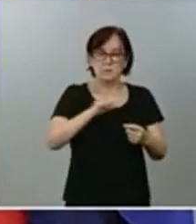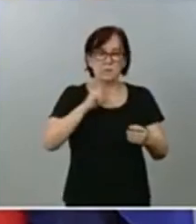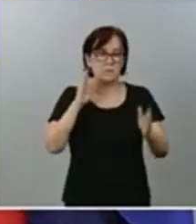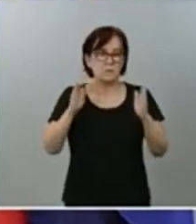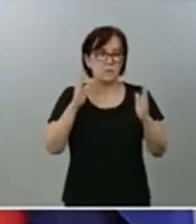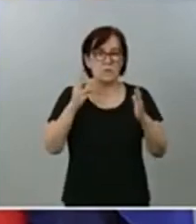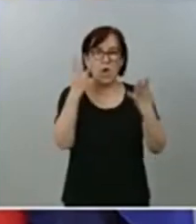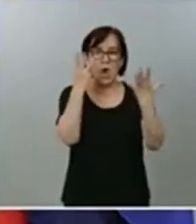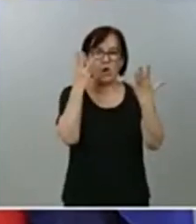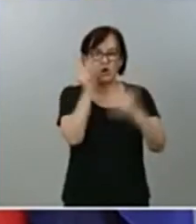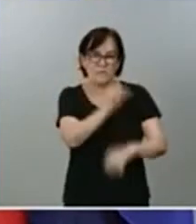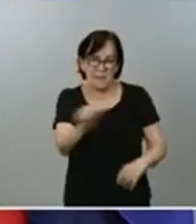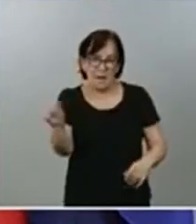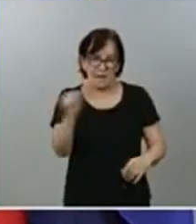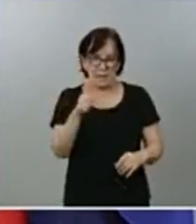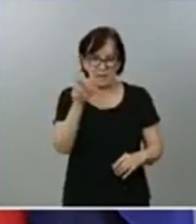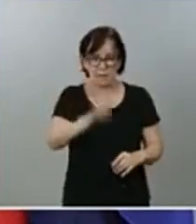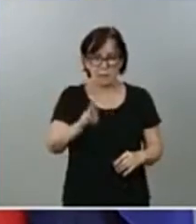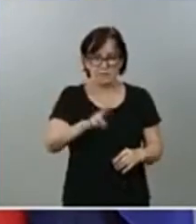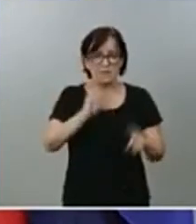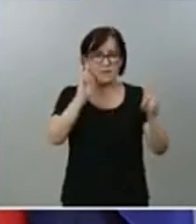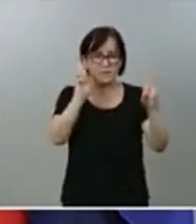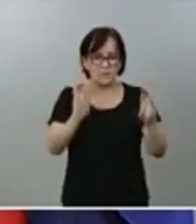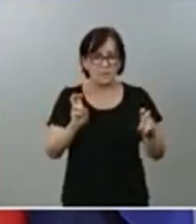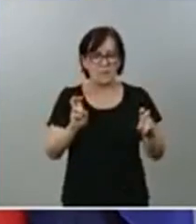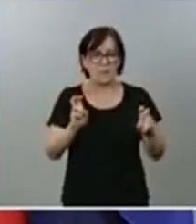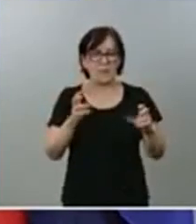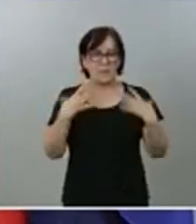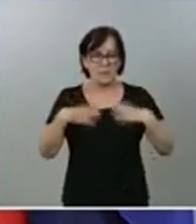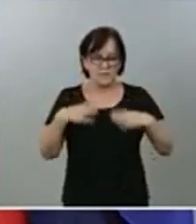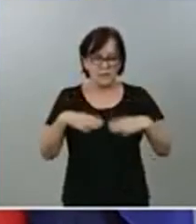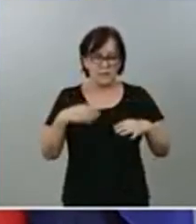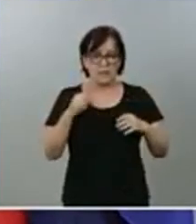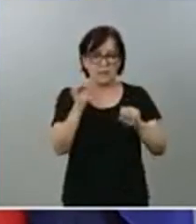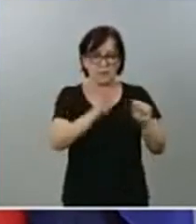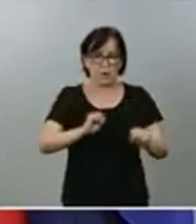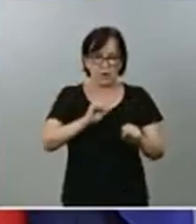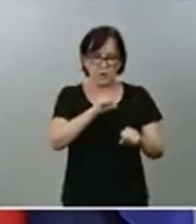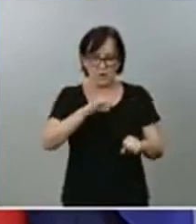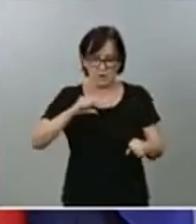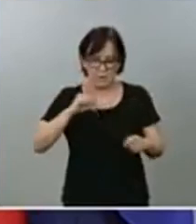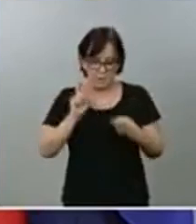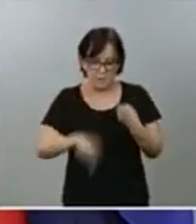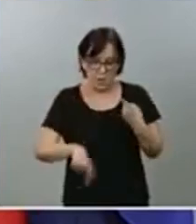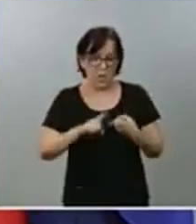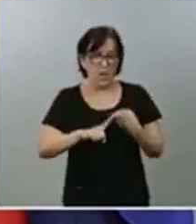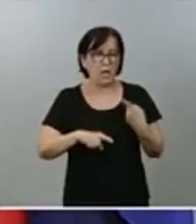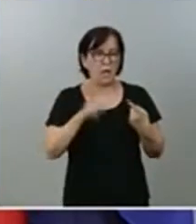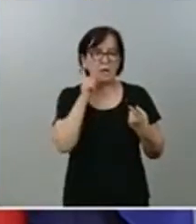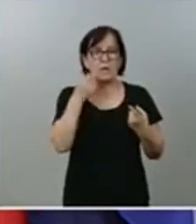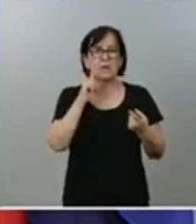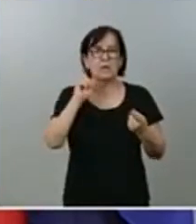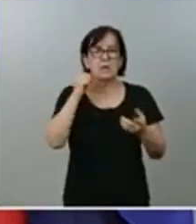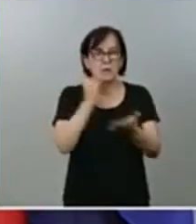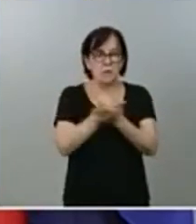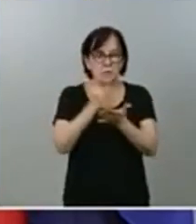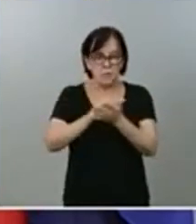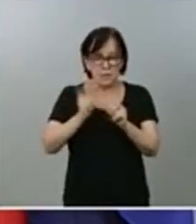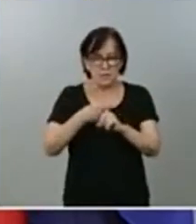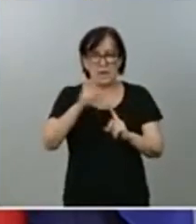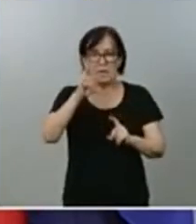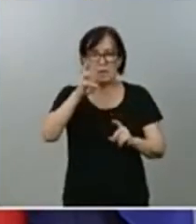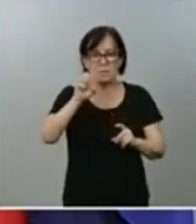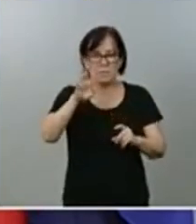semanas en materia de equipos de protección individual, en materia de pruebas diagnósticas PCR, en materia de equipos de